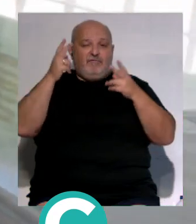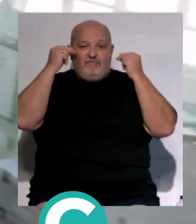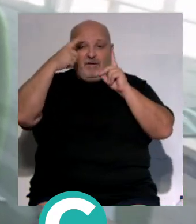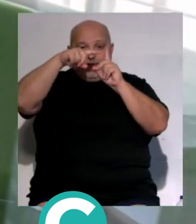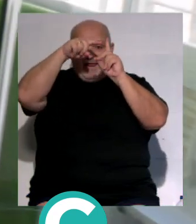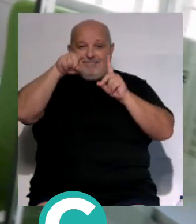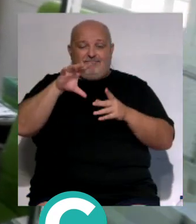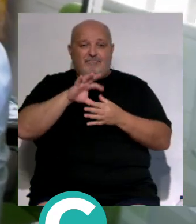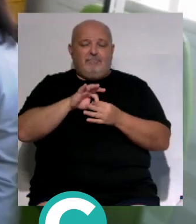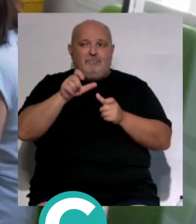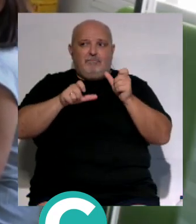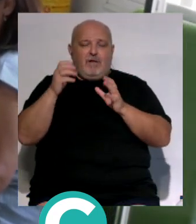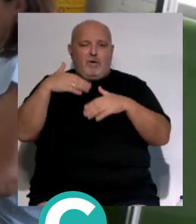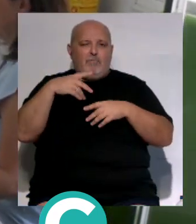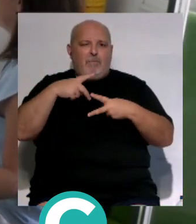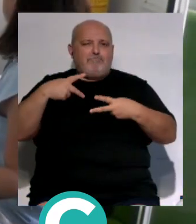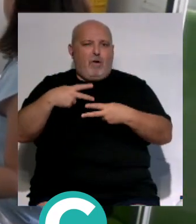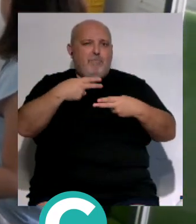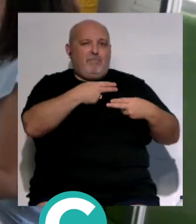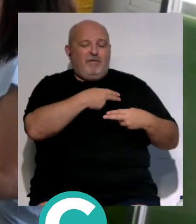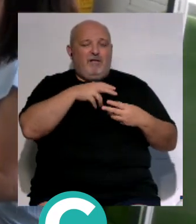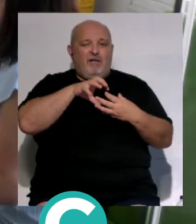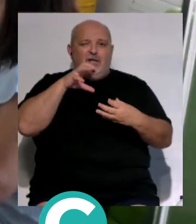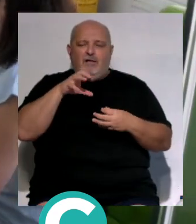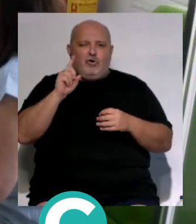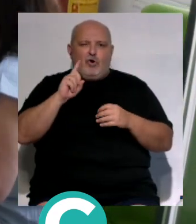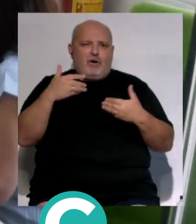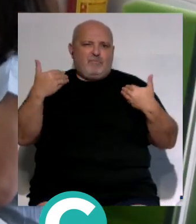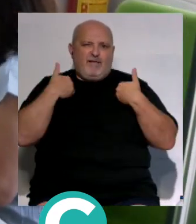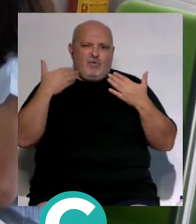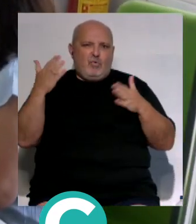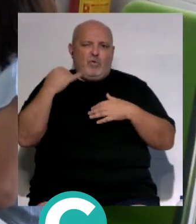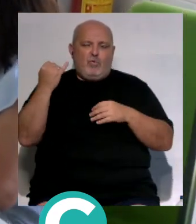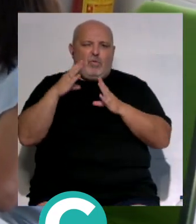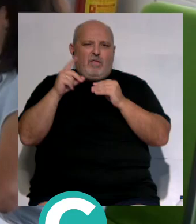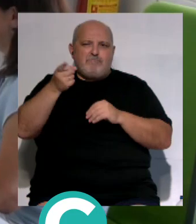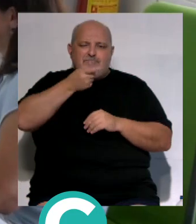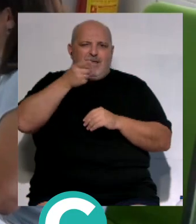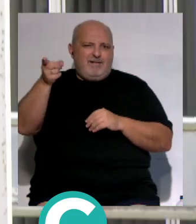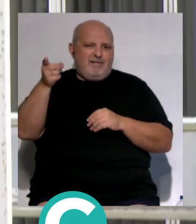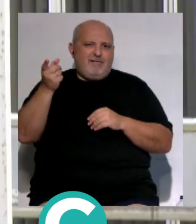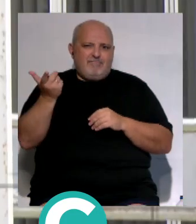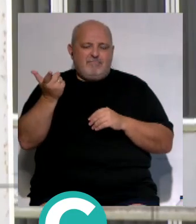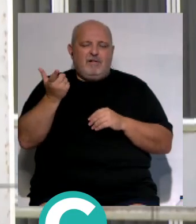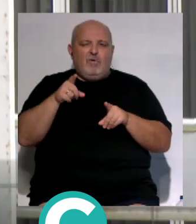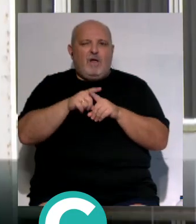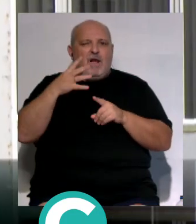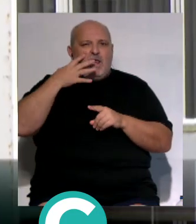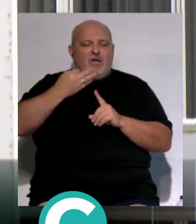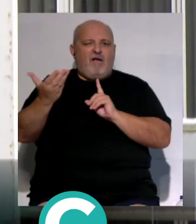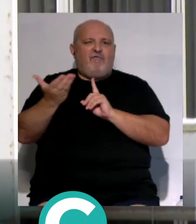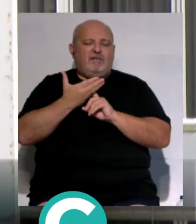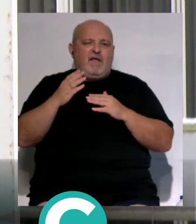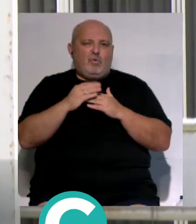denuncia que la ausencia del personal médico en los dispositivos móviles es una irresponsabilidad por parte de la Administración Sanitaria que pone en riesgo la